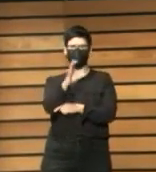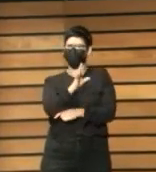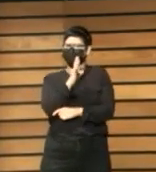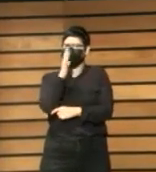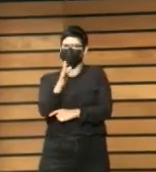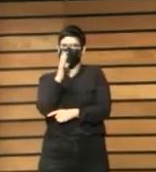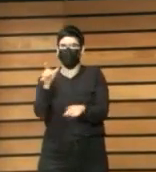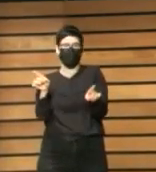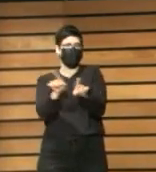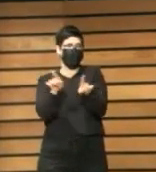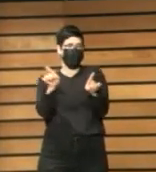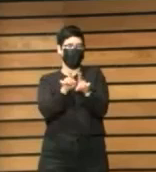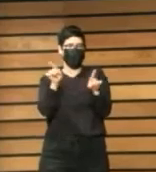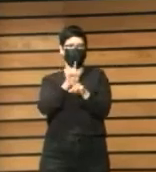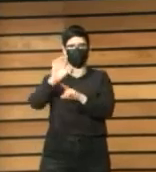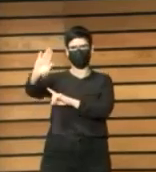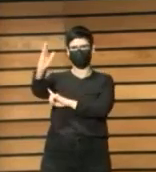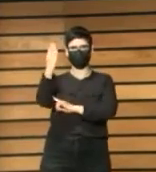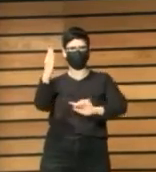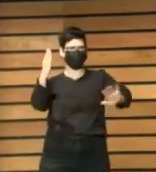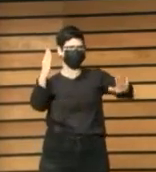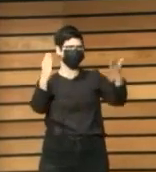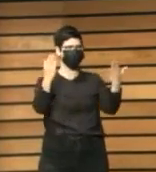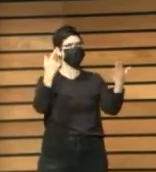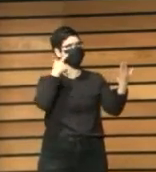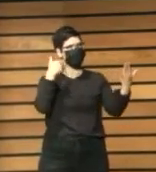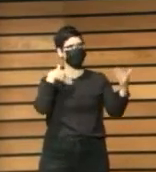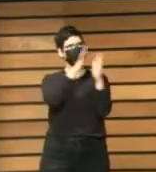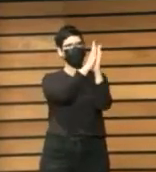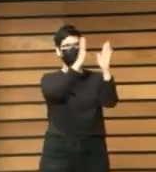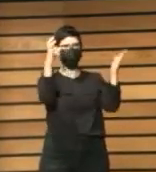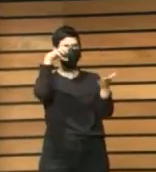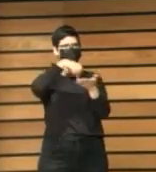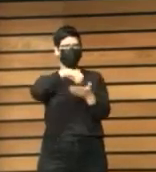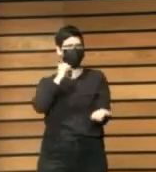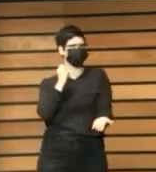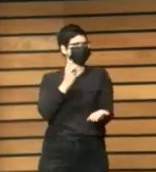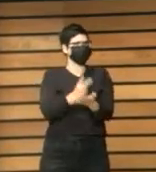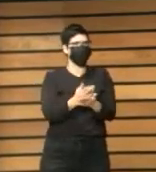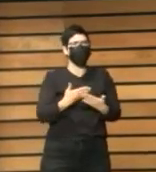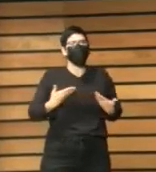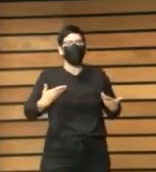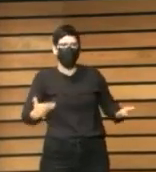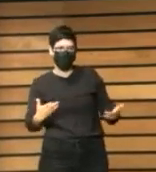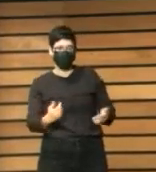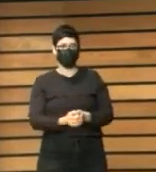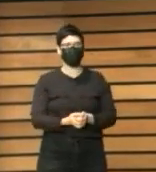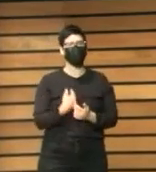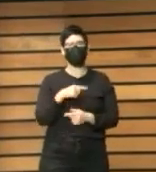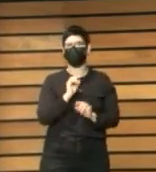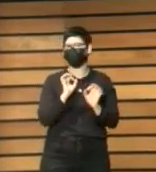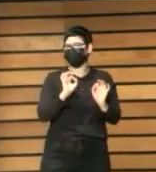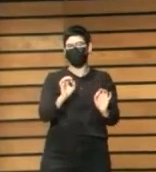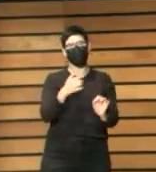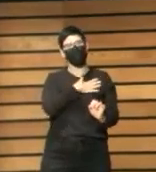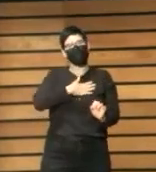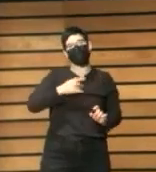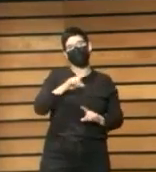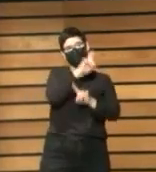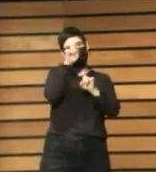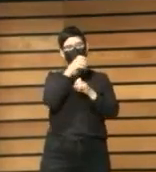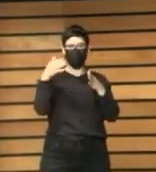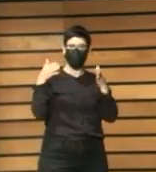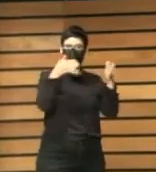muestras de los desafíos de las bibliotecas y en concreto quería preguntarle a José Antonio si